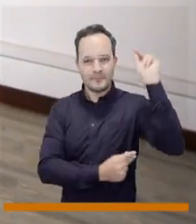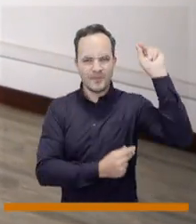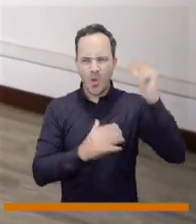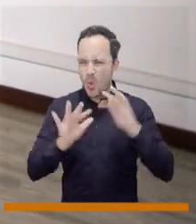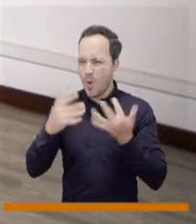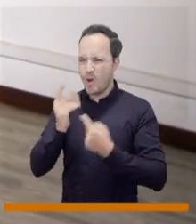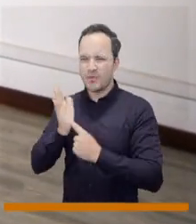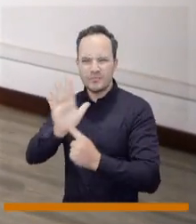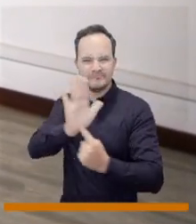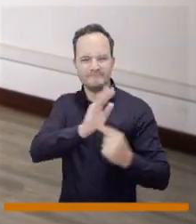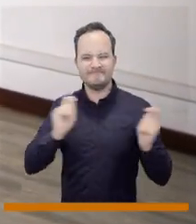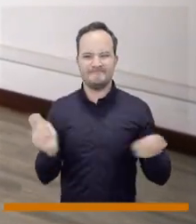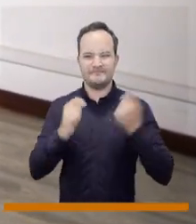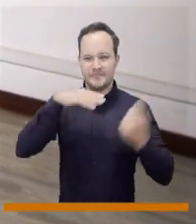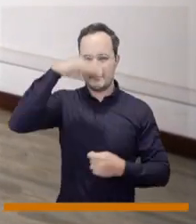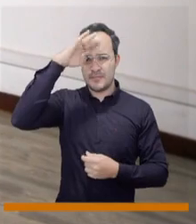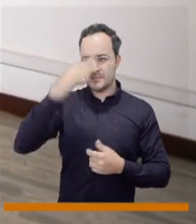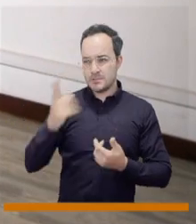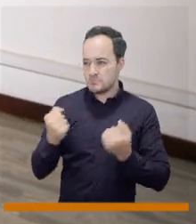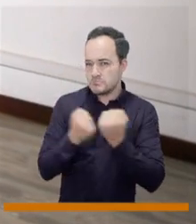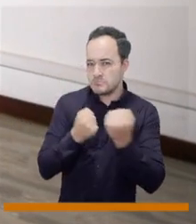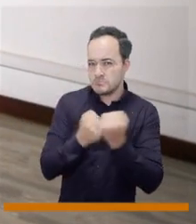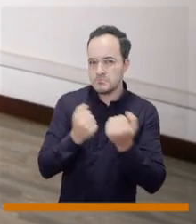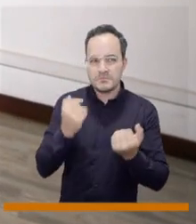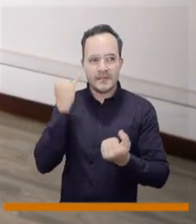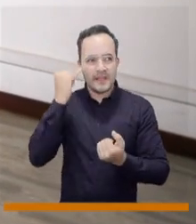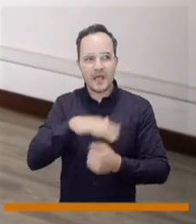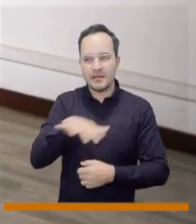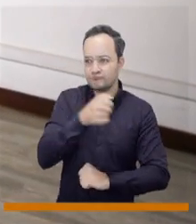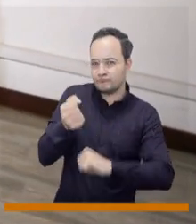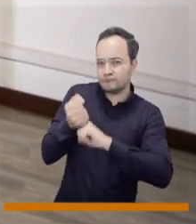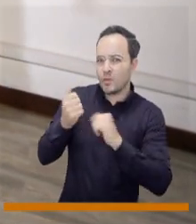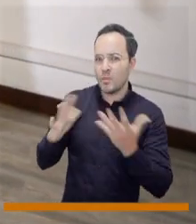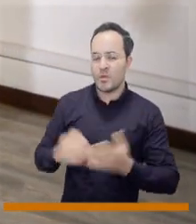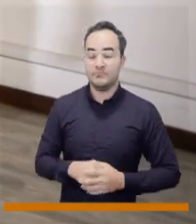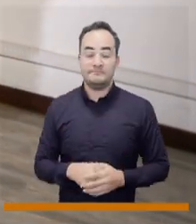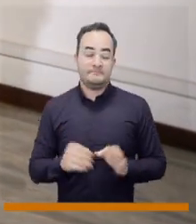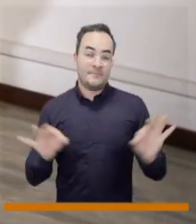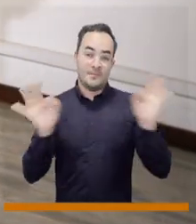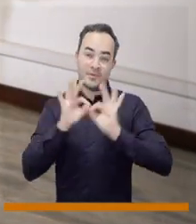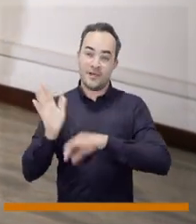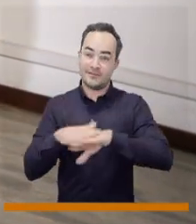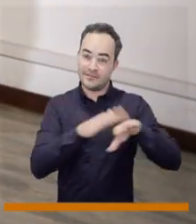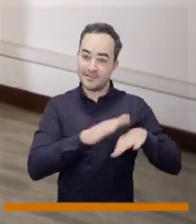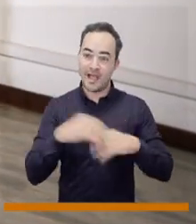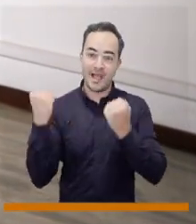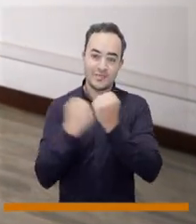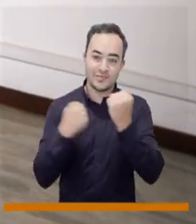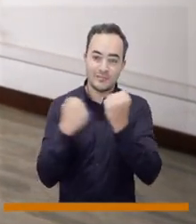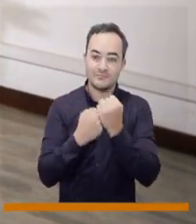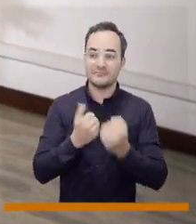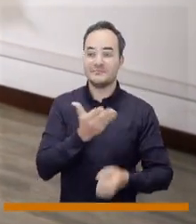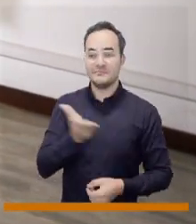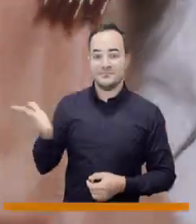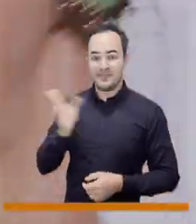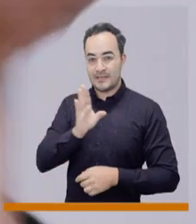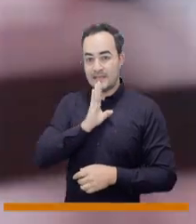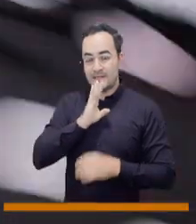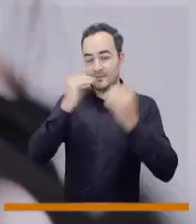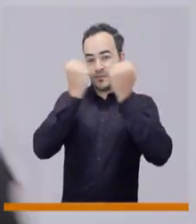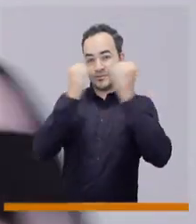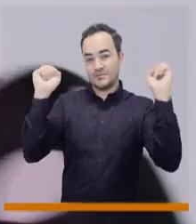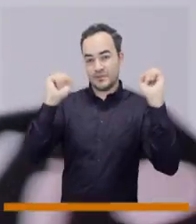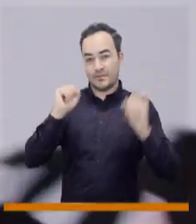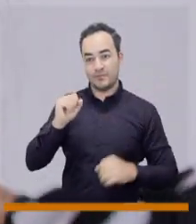como manifestación cultural acá en nuestra ciudad? Creo que es fundamental el apoyo que nos puede dar el